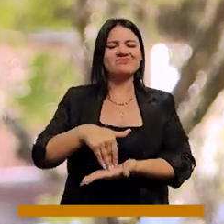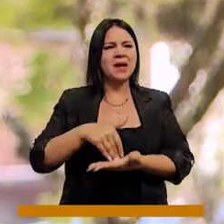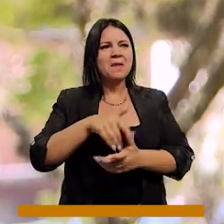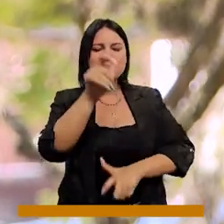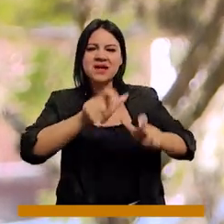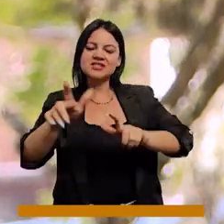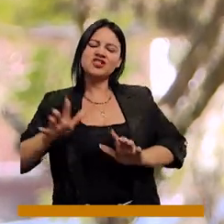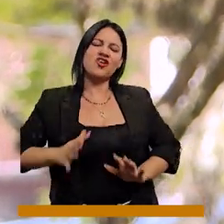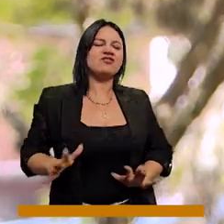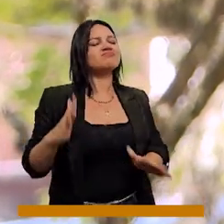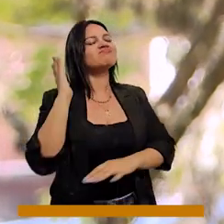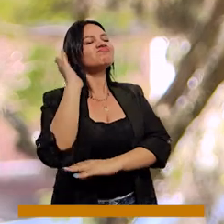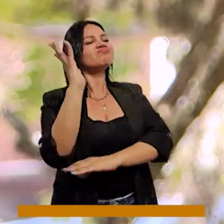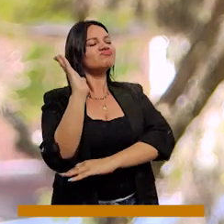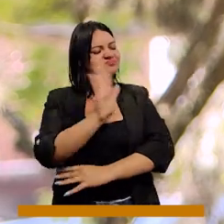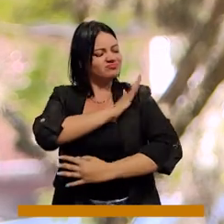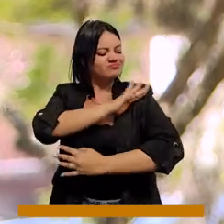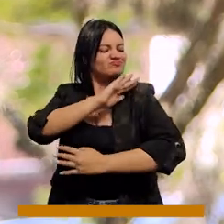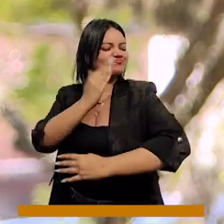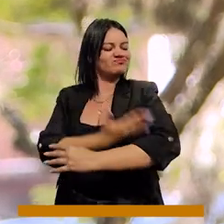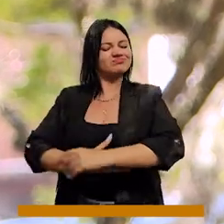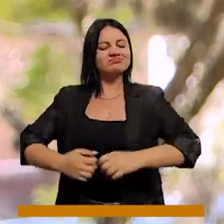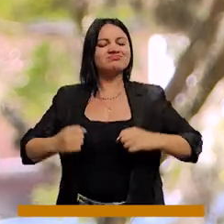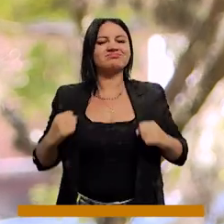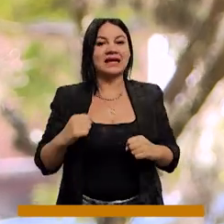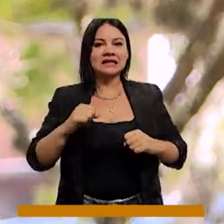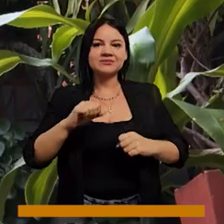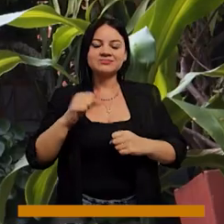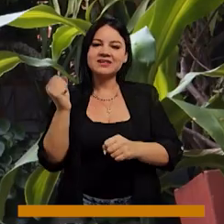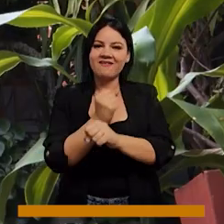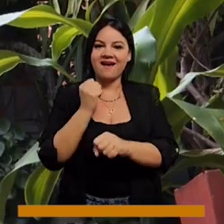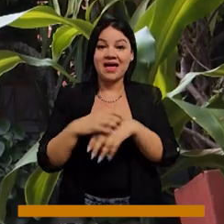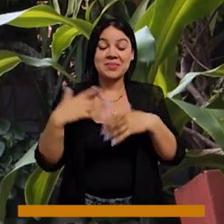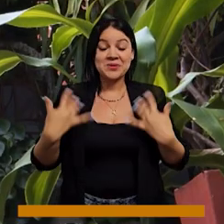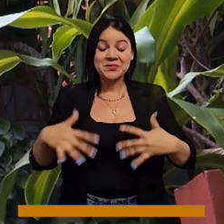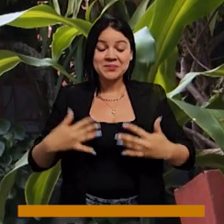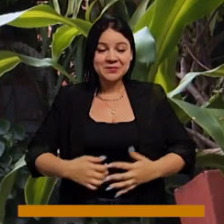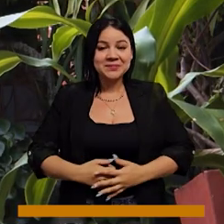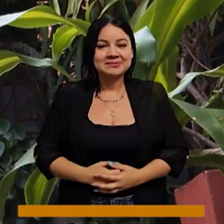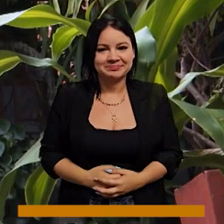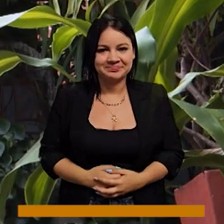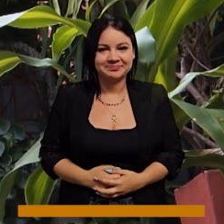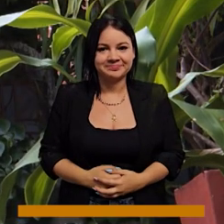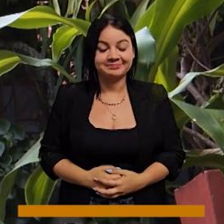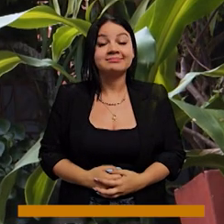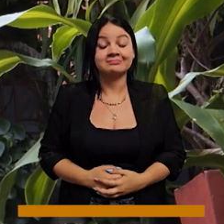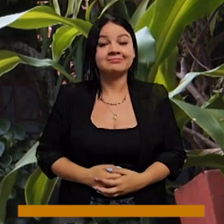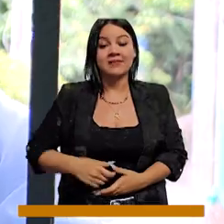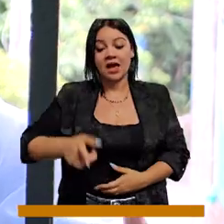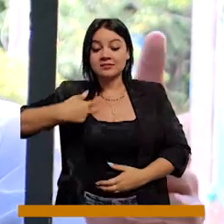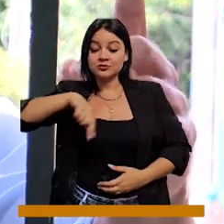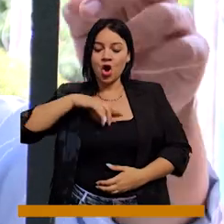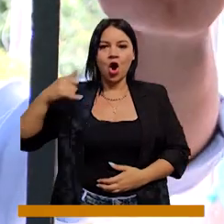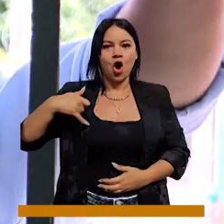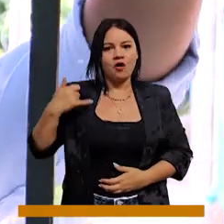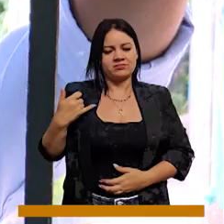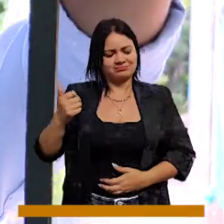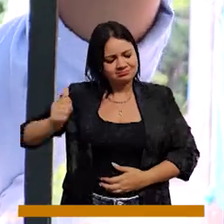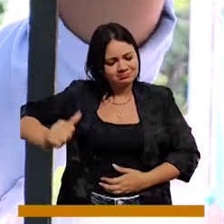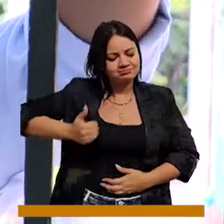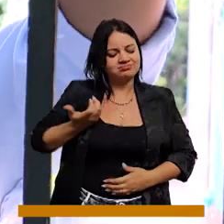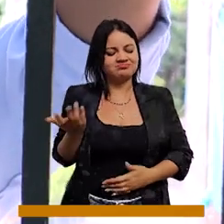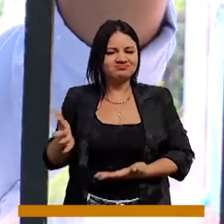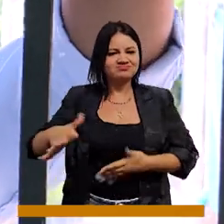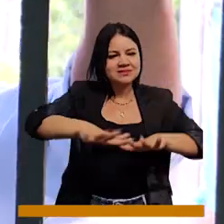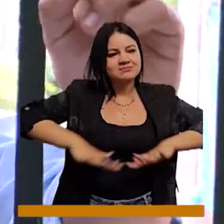de públicos bastante amplios, empoderados y trabajando. Nosotros los jóvenes nos tenemos que apropiar de estos espacios,